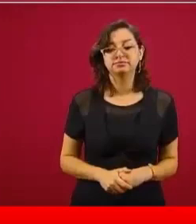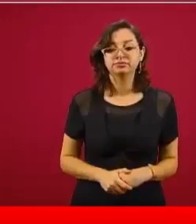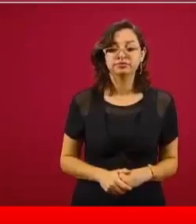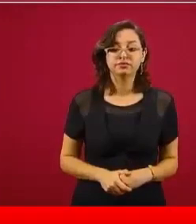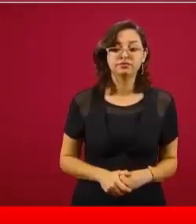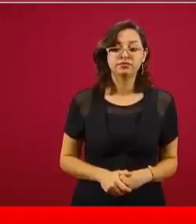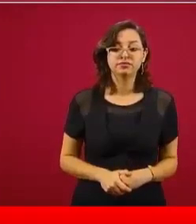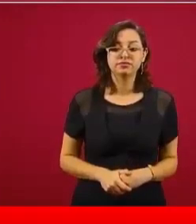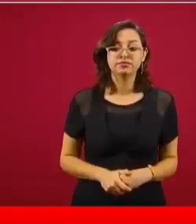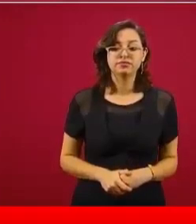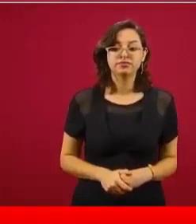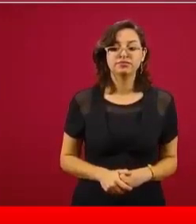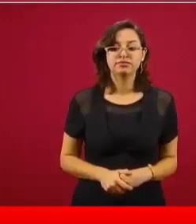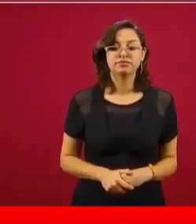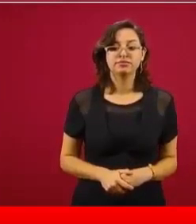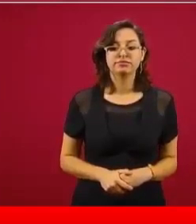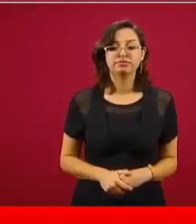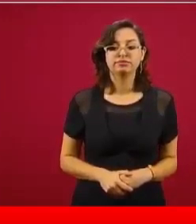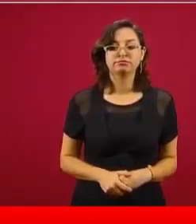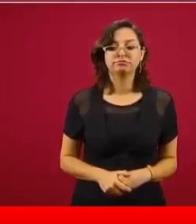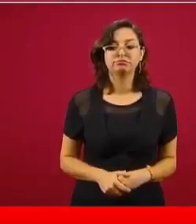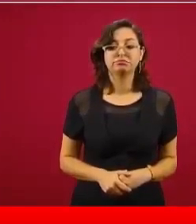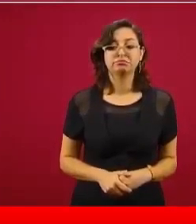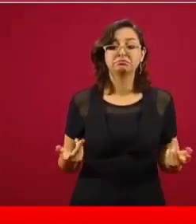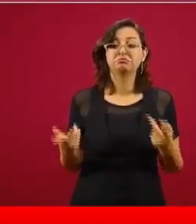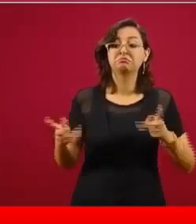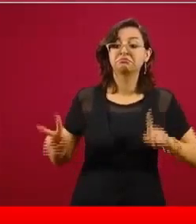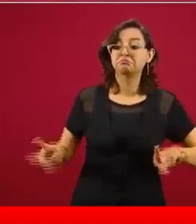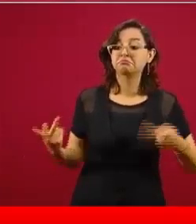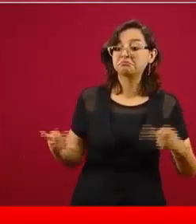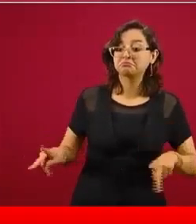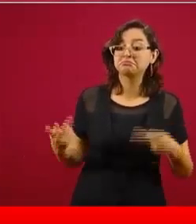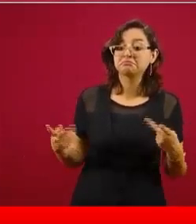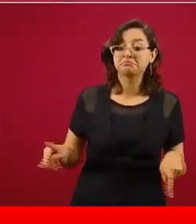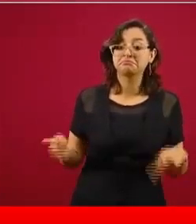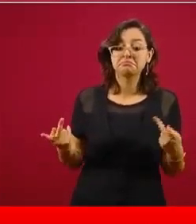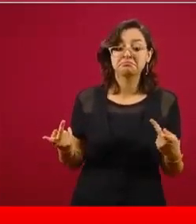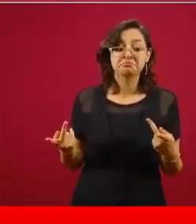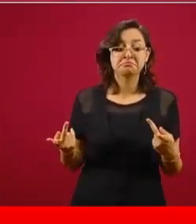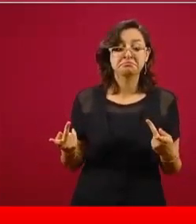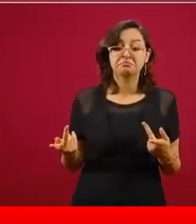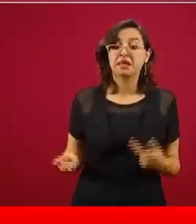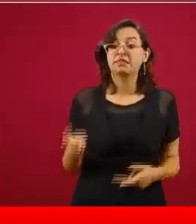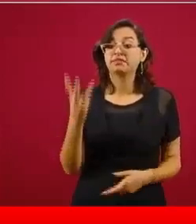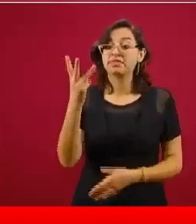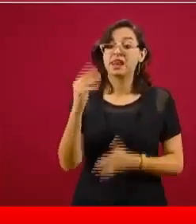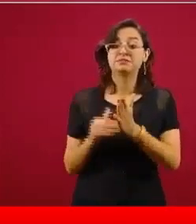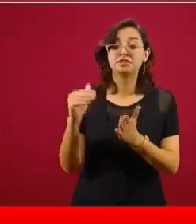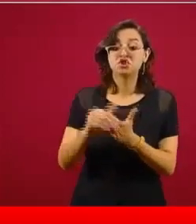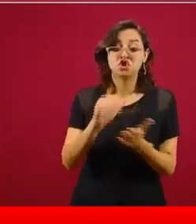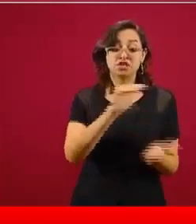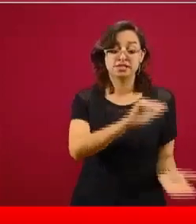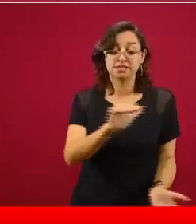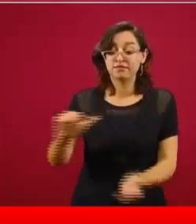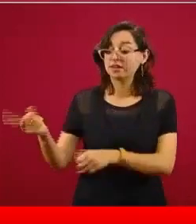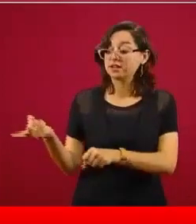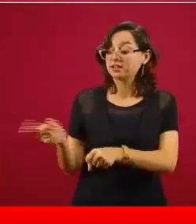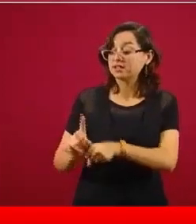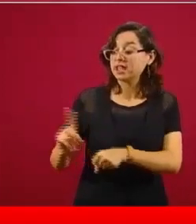vendían hasta tres millones de barriles diarios.